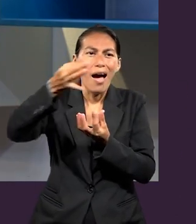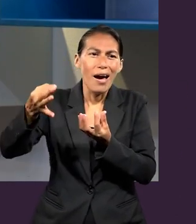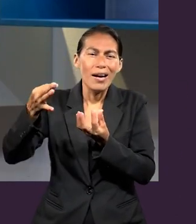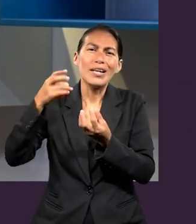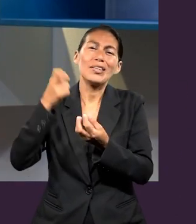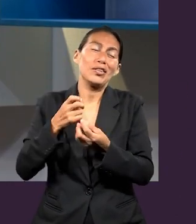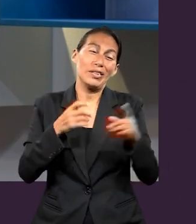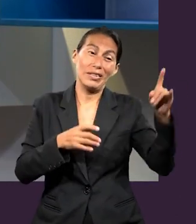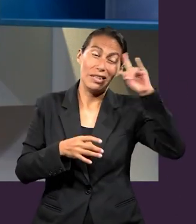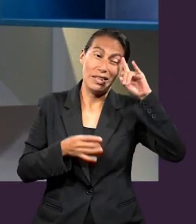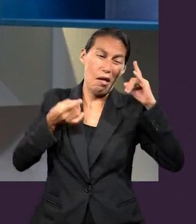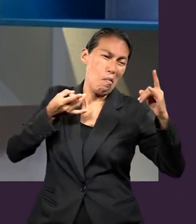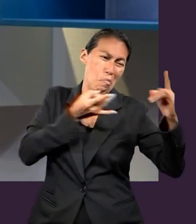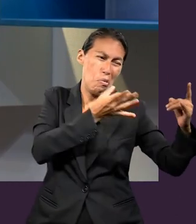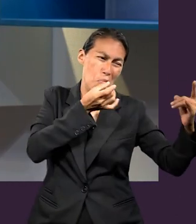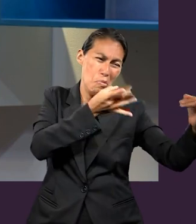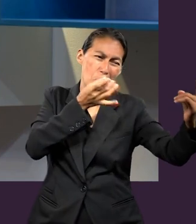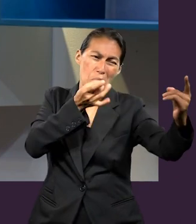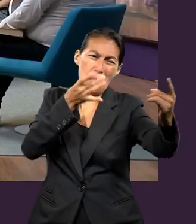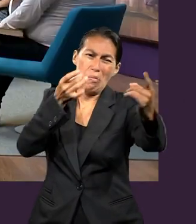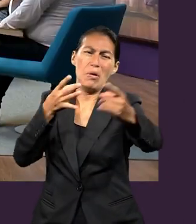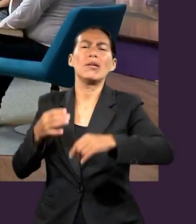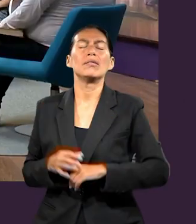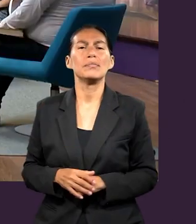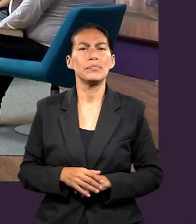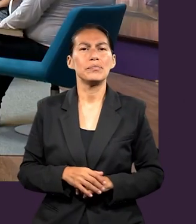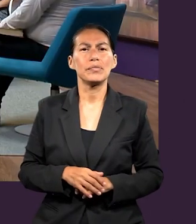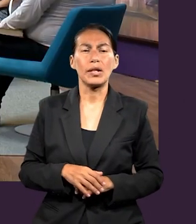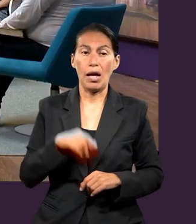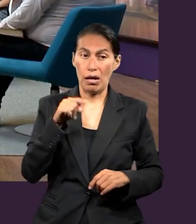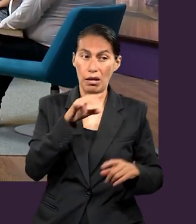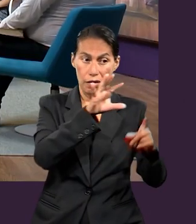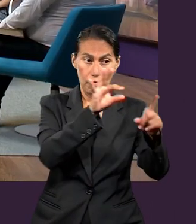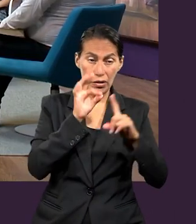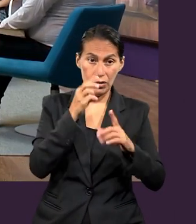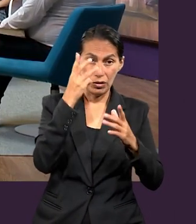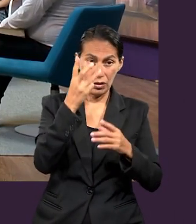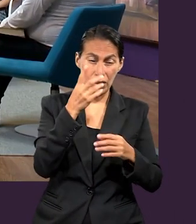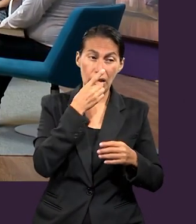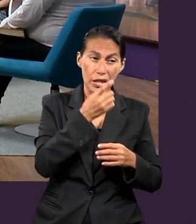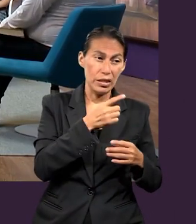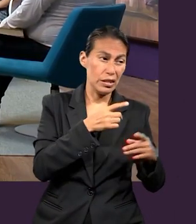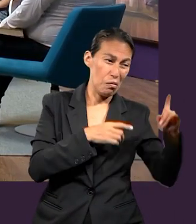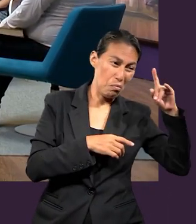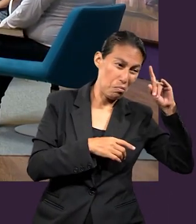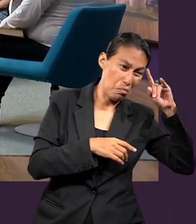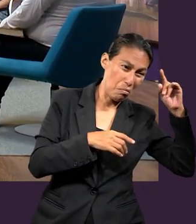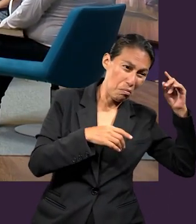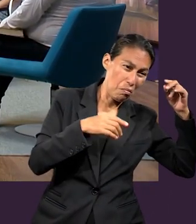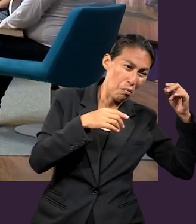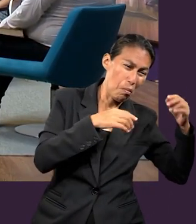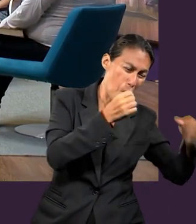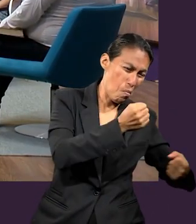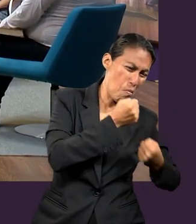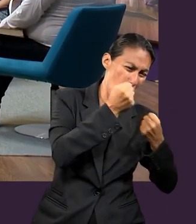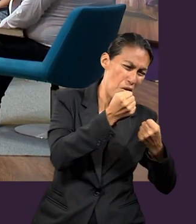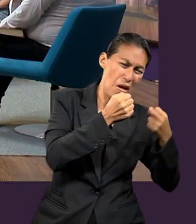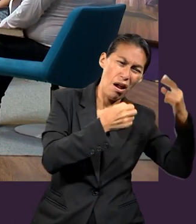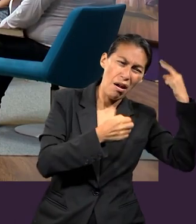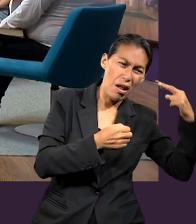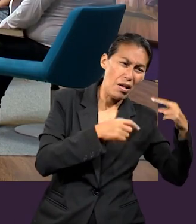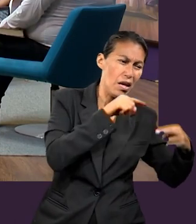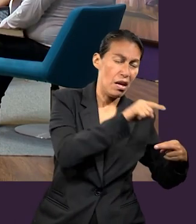le estamos declarando la guerra a los demonios. Los principados y potestades que menciona Efesios 3 dicen no tienen que ver con seres